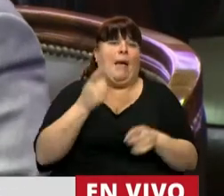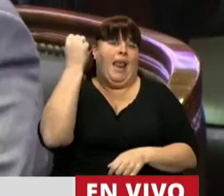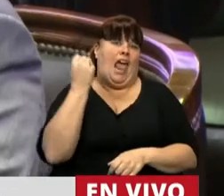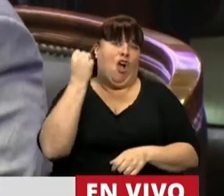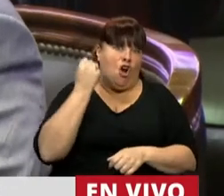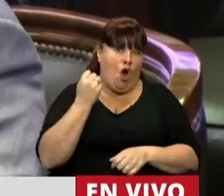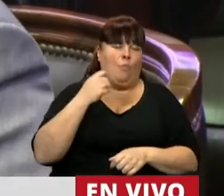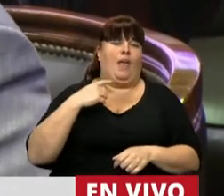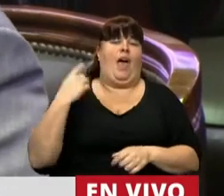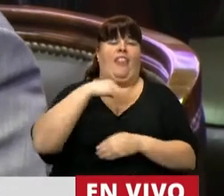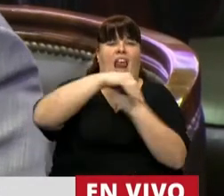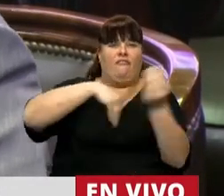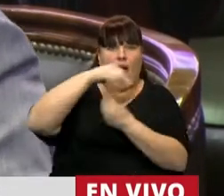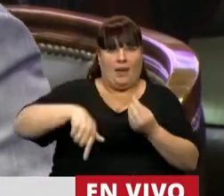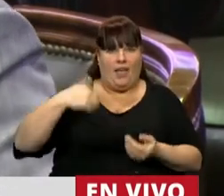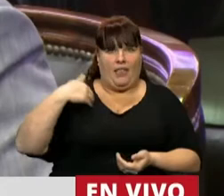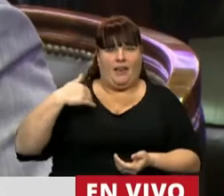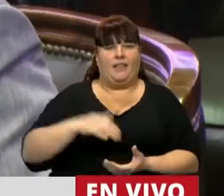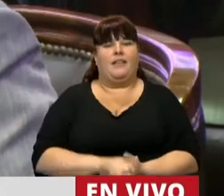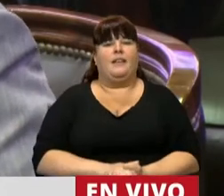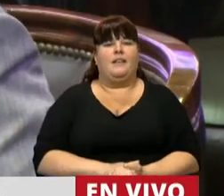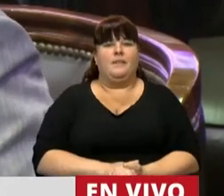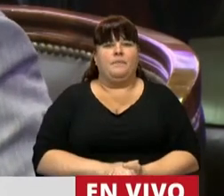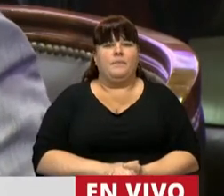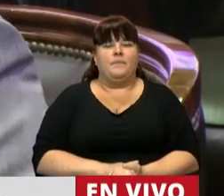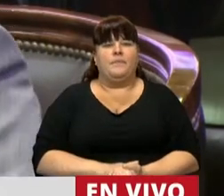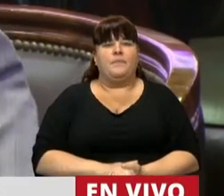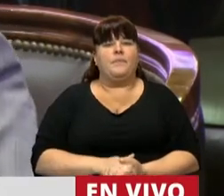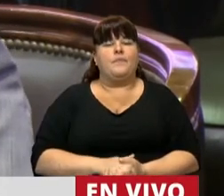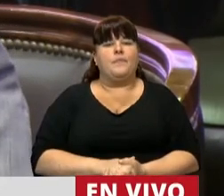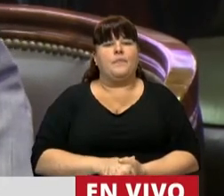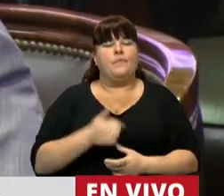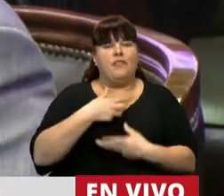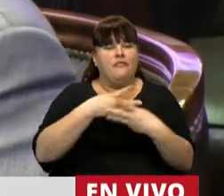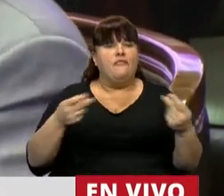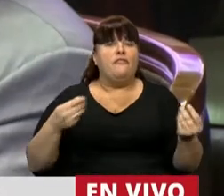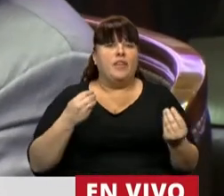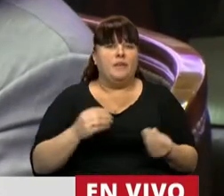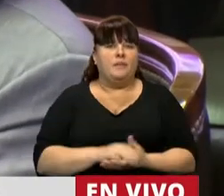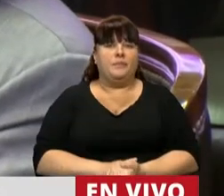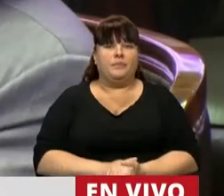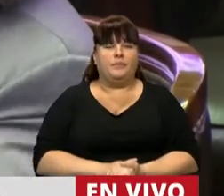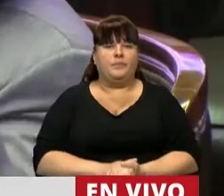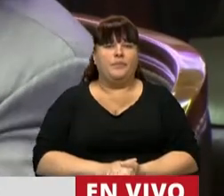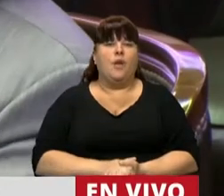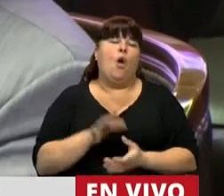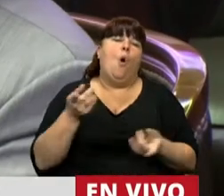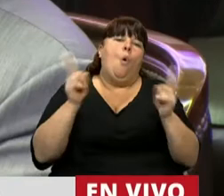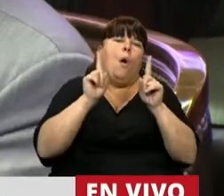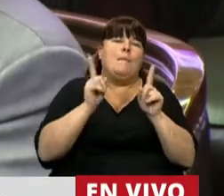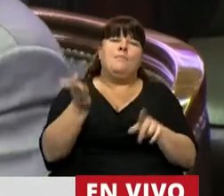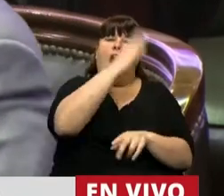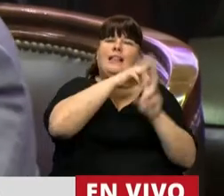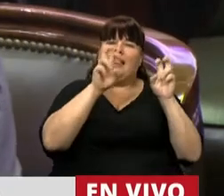economía de cada una de las familias de la Argentina. Y lo quiero terminar diciendo que, o volviendo al